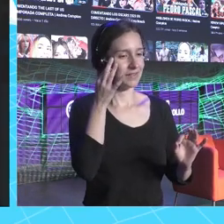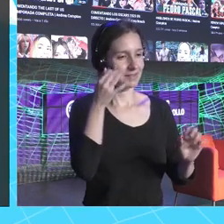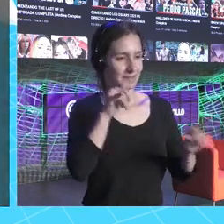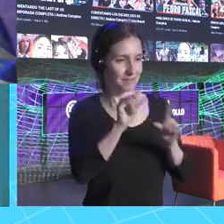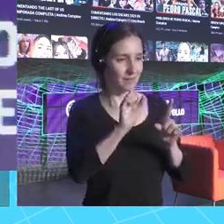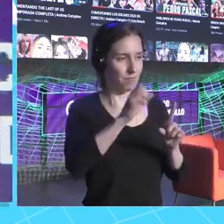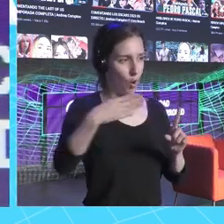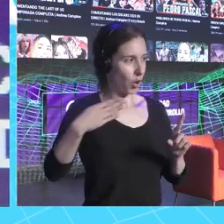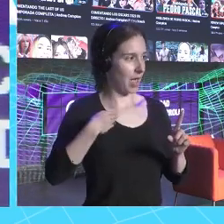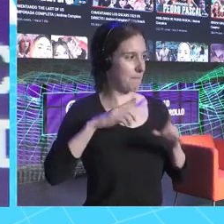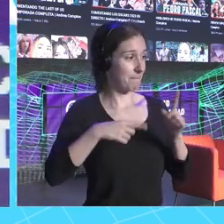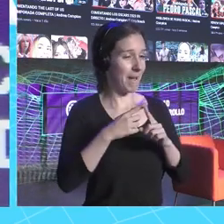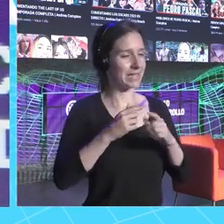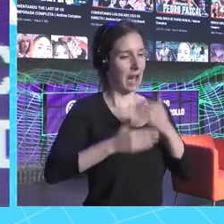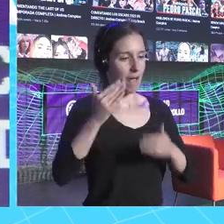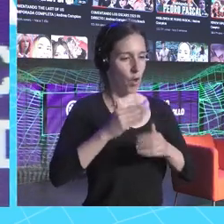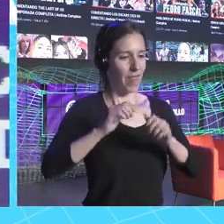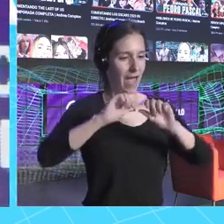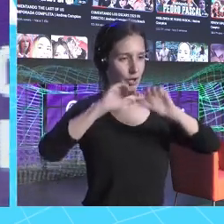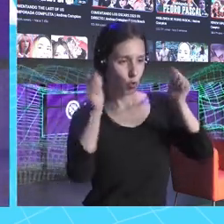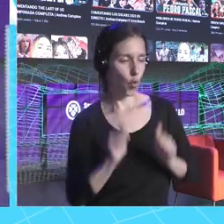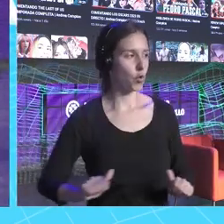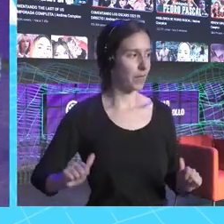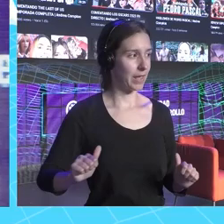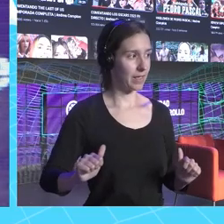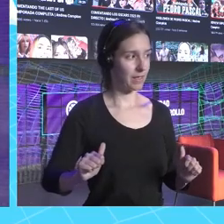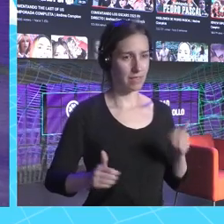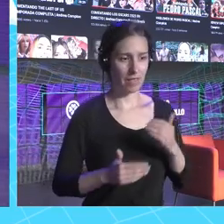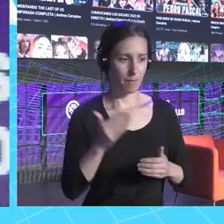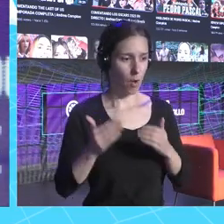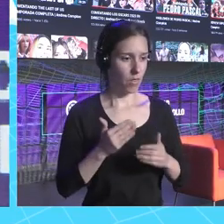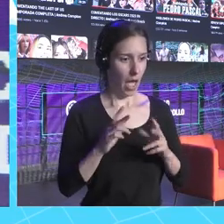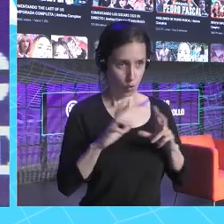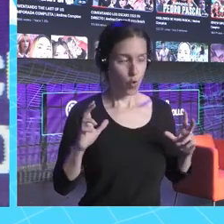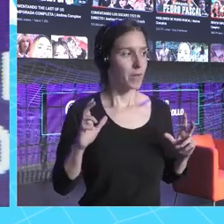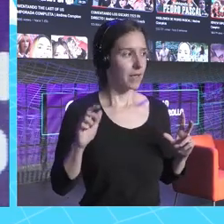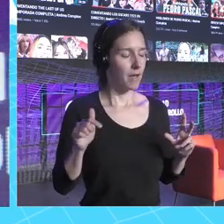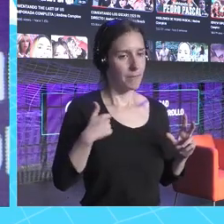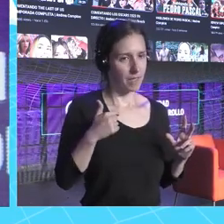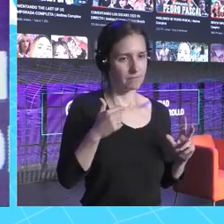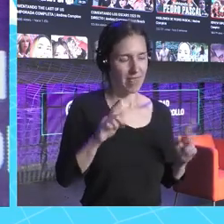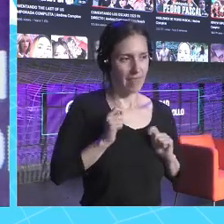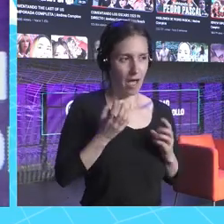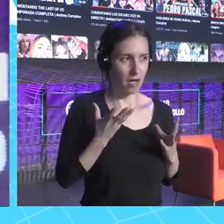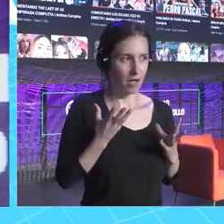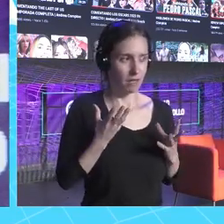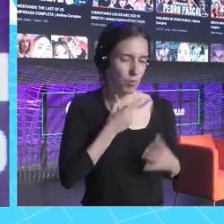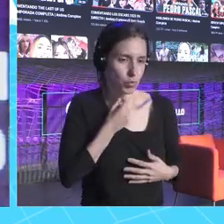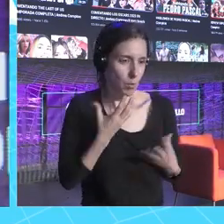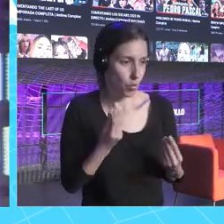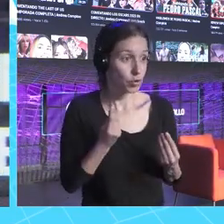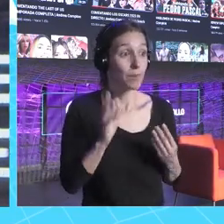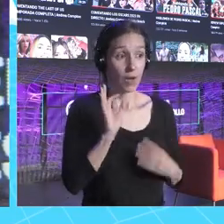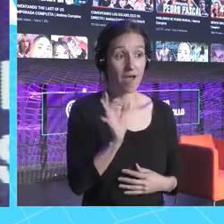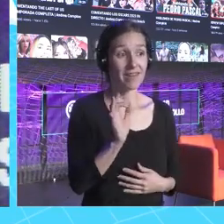curvis y gordas que hacen contenido maravilloso que necesitamos. Para mí me hace muchísima ilusión. Pero es difícil ser mujer